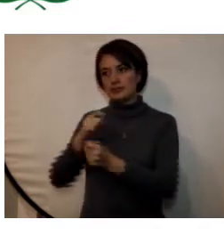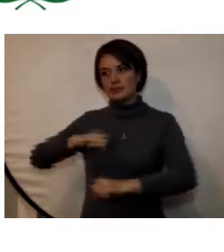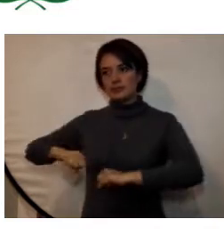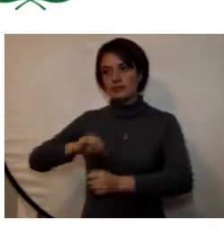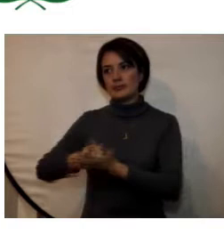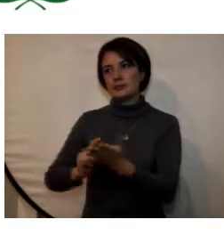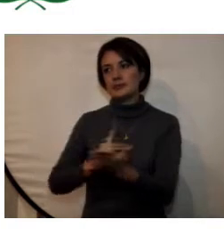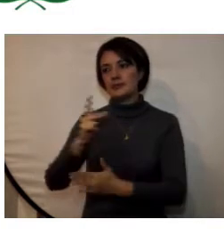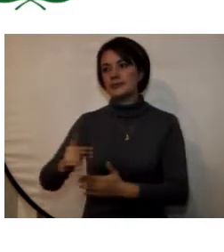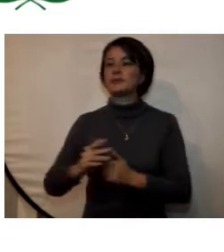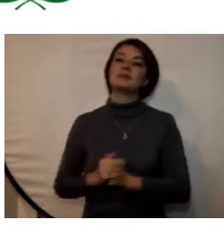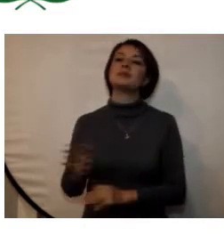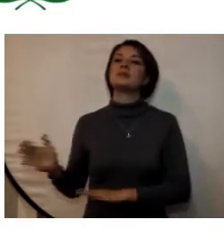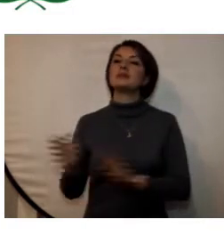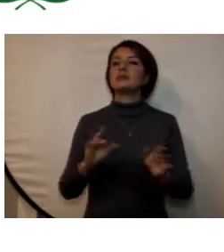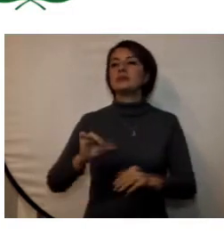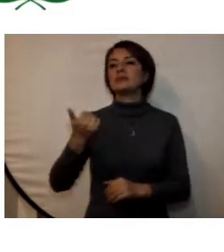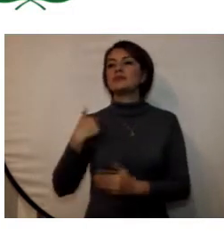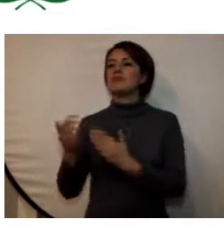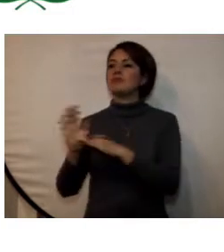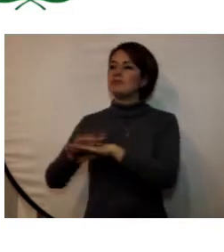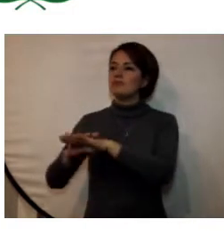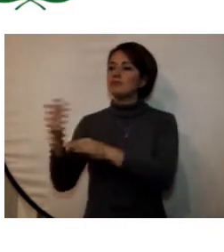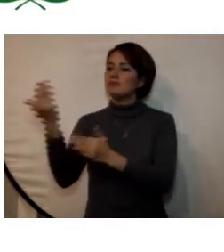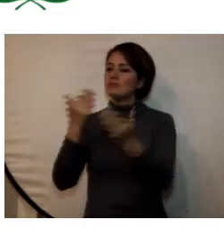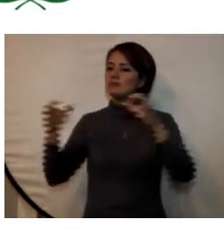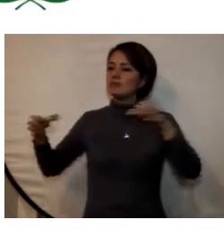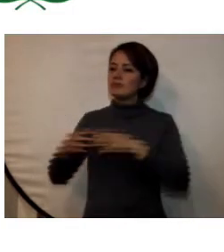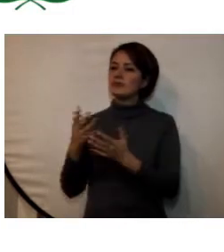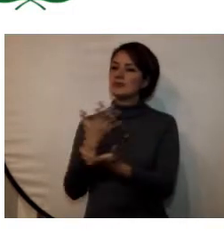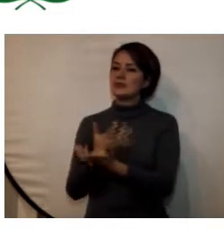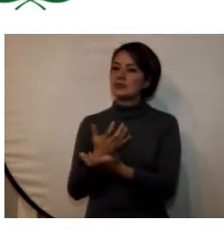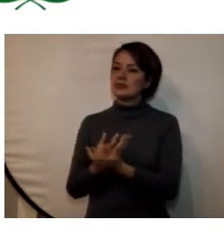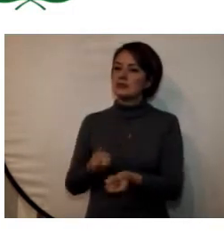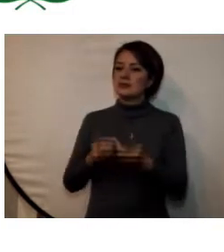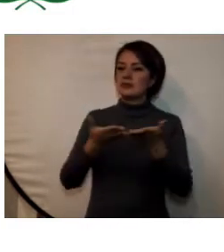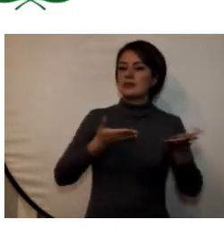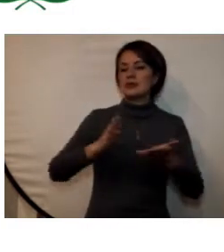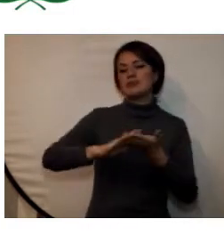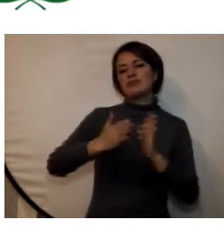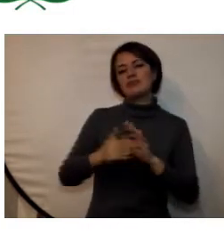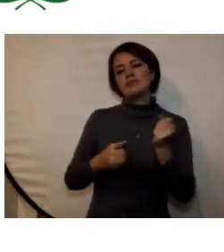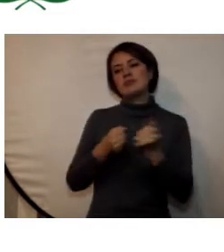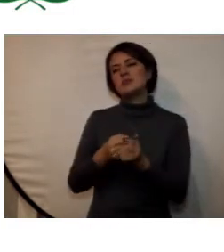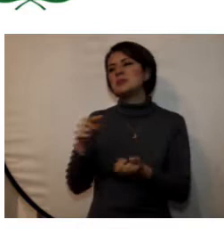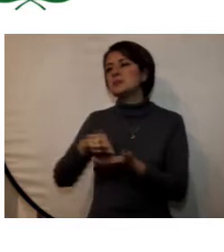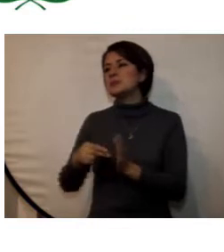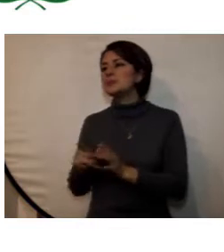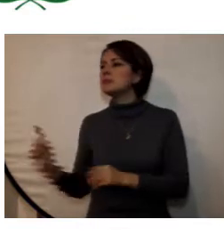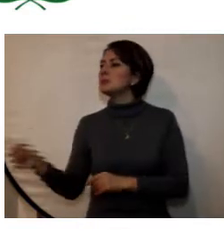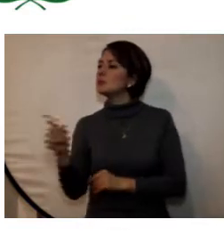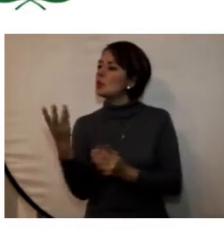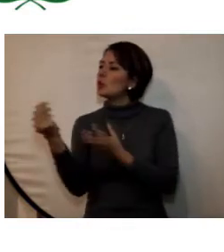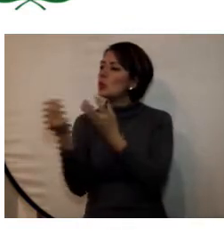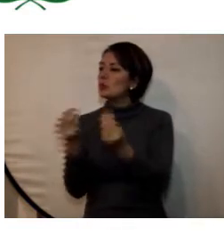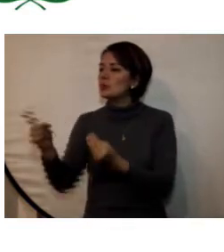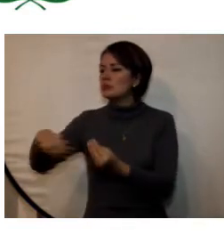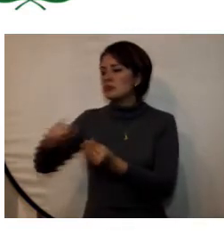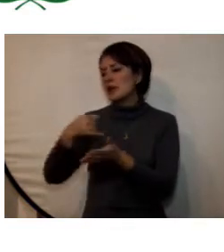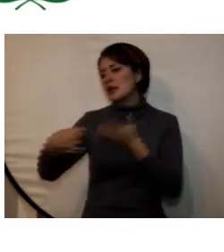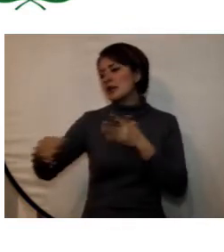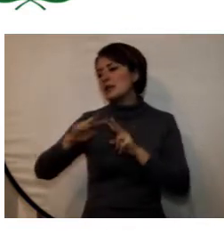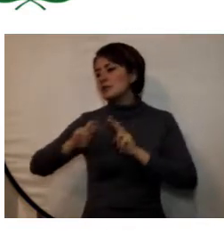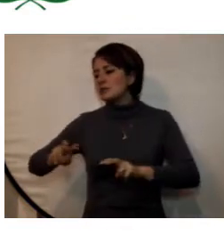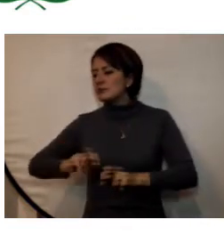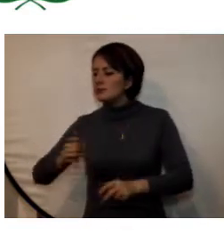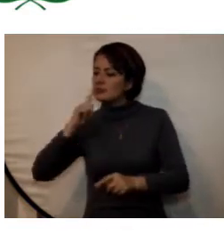por otro lado se desarrollan convocatorias denominadas ciencia al servicio de la paz cuyo objetivo es la conformación y el desarrollo de grupos y líneas de investigación